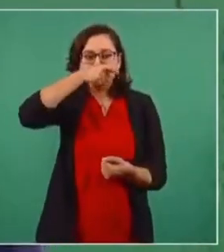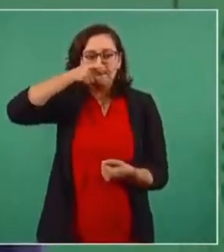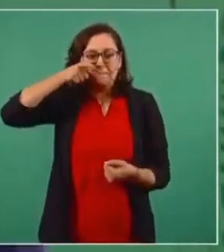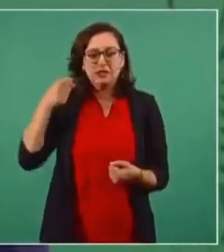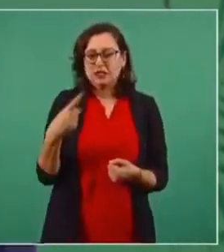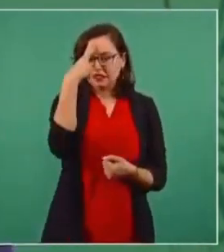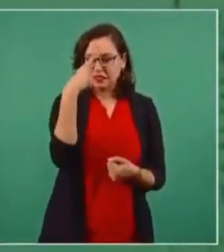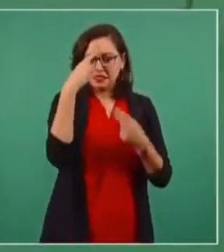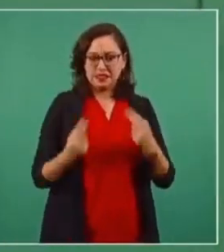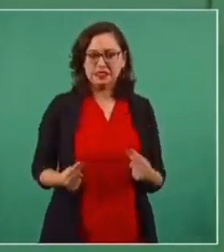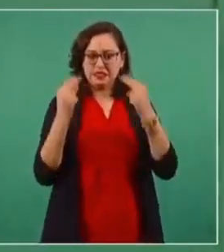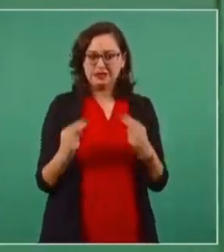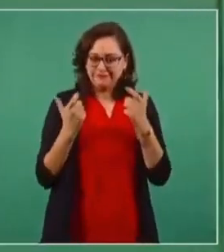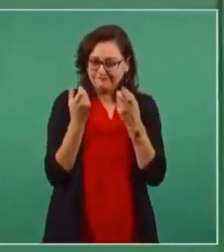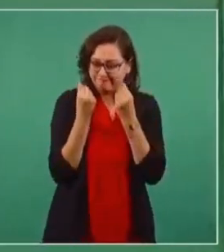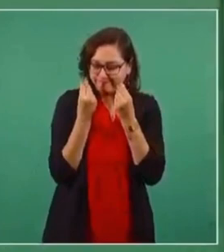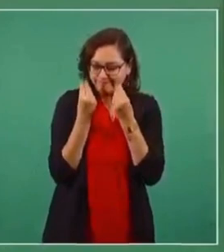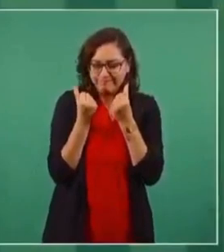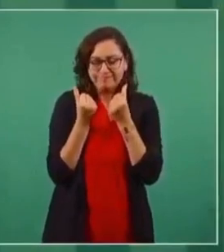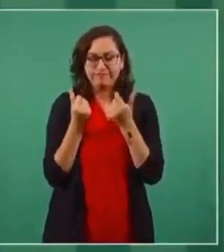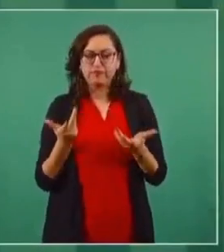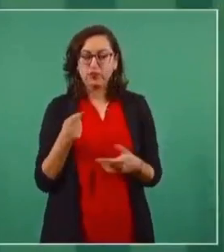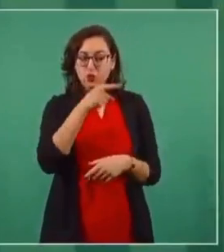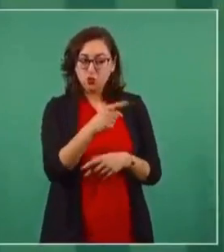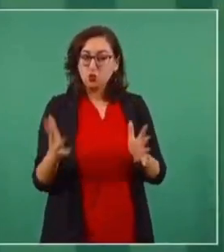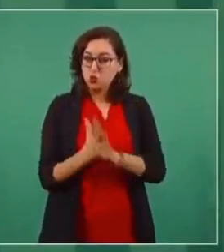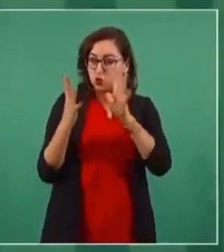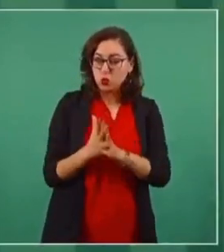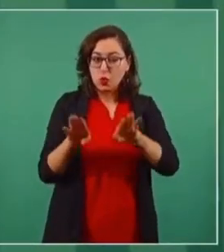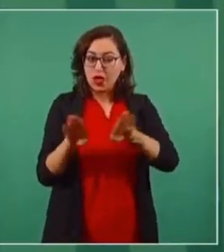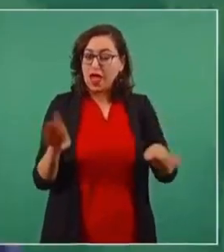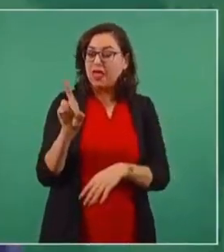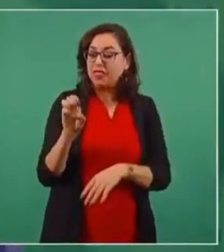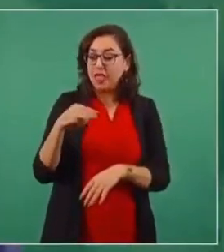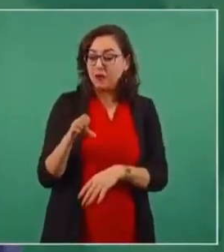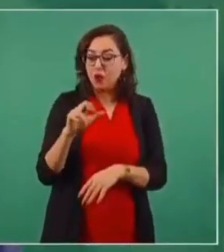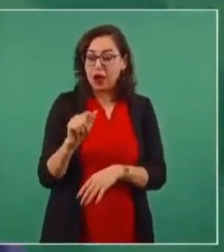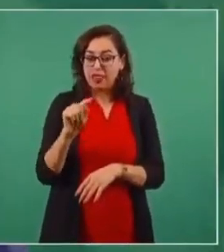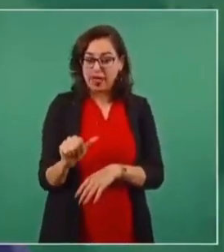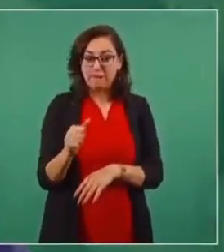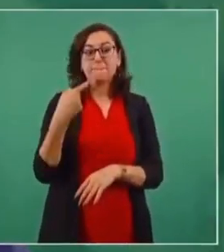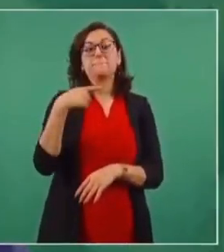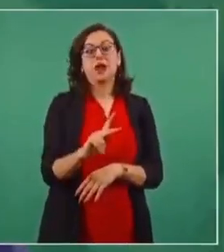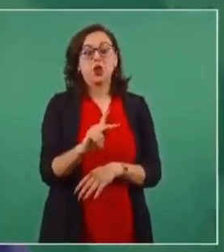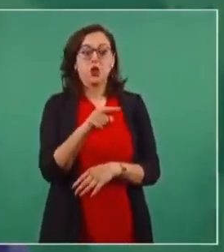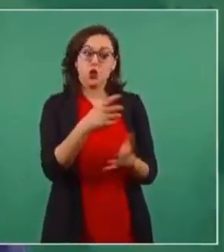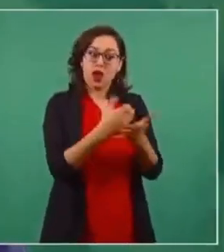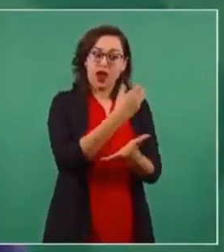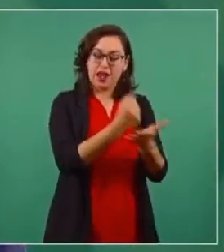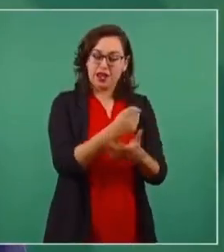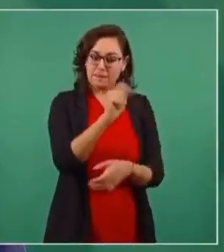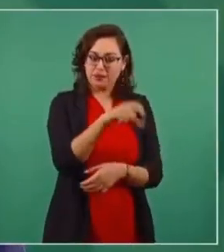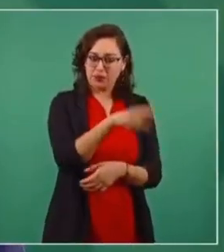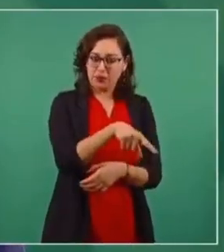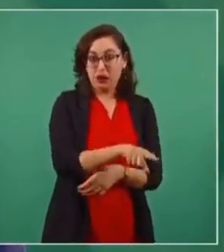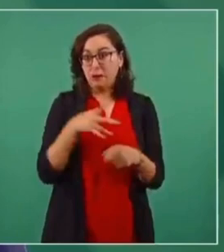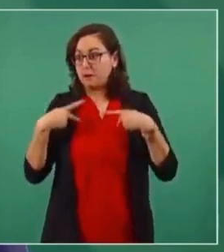¿El afán del lucro? ¿Eres demócrata siempre y cuando ganen las élites? ¿Y no gane el pueblo?